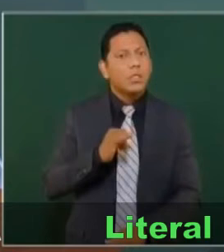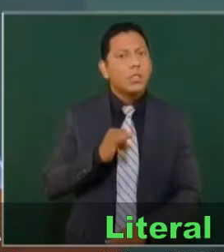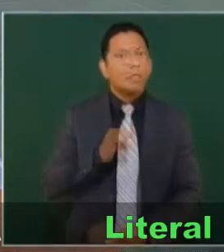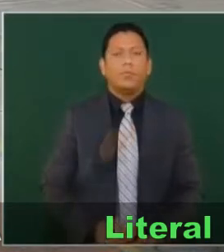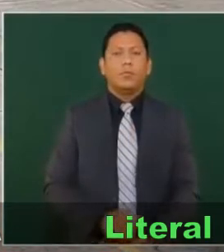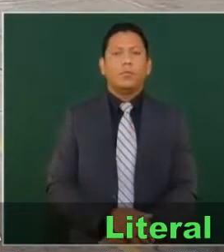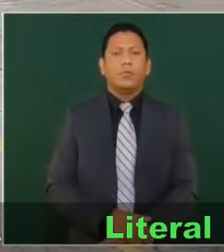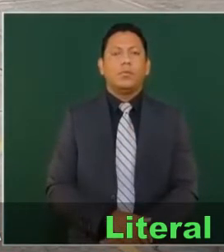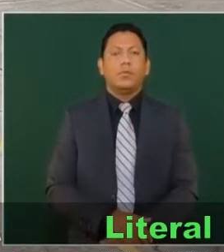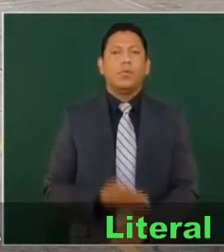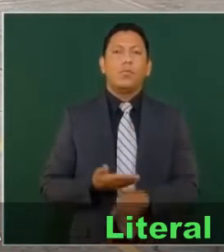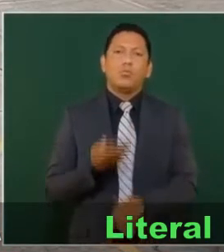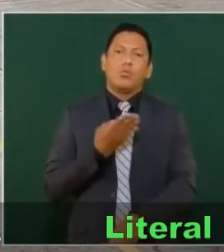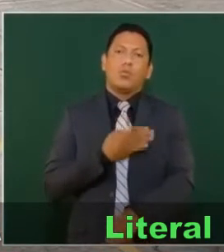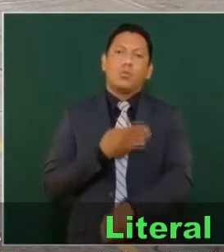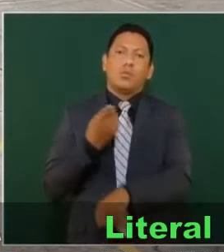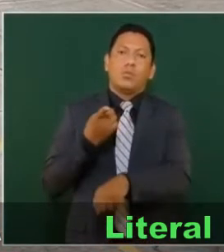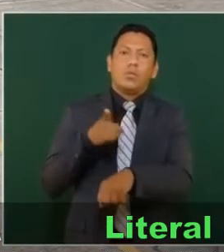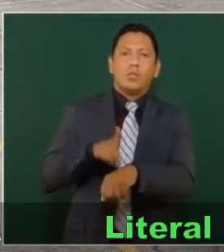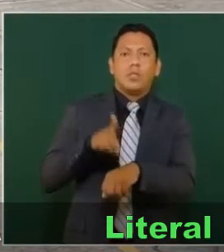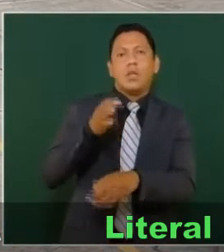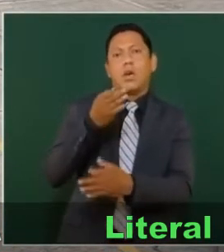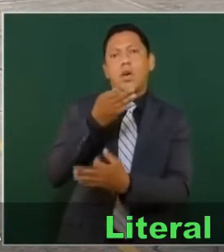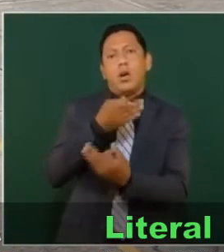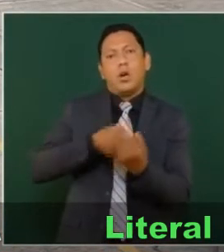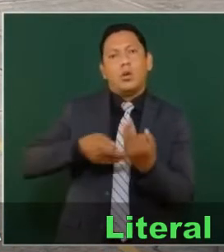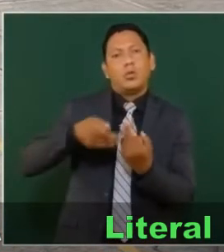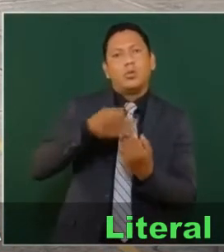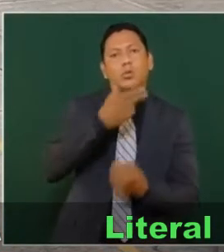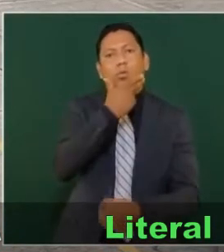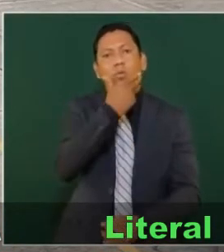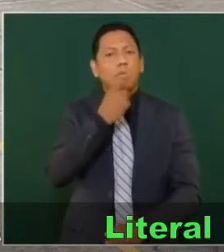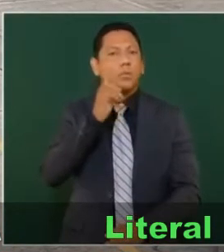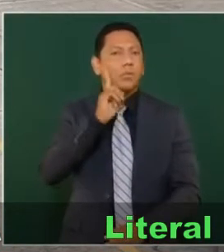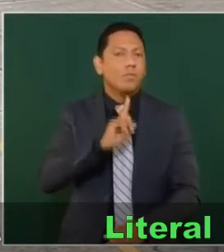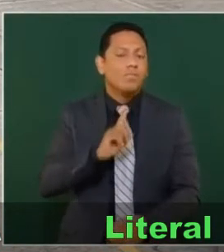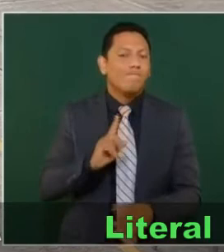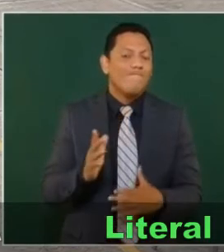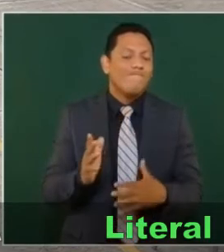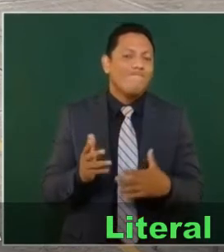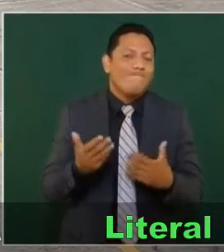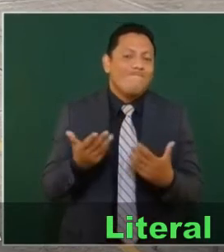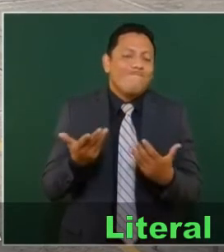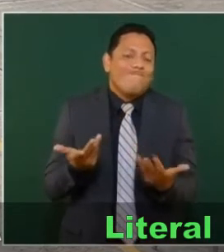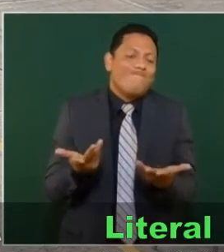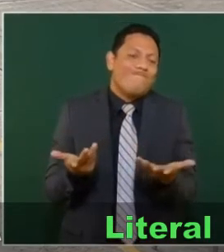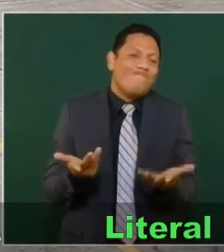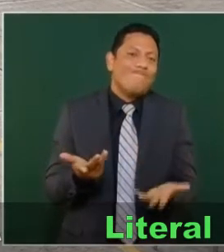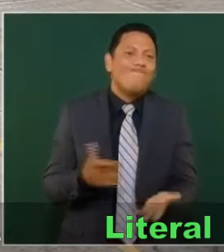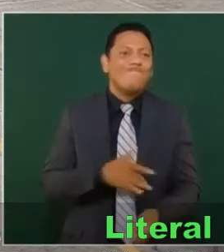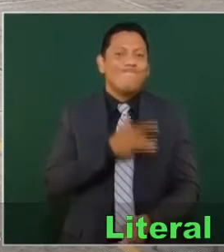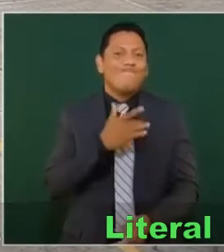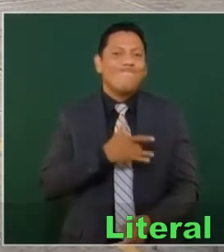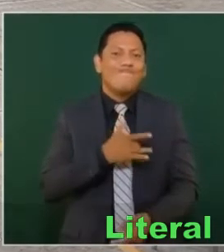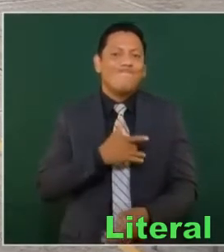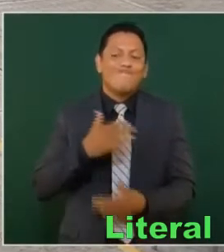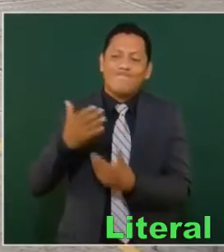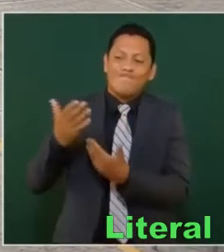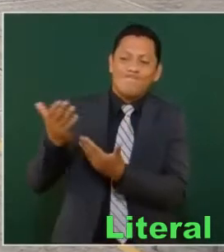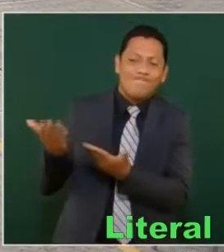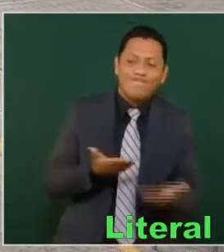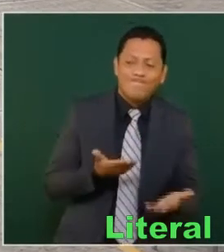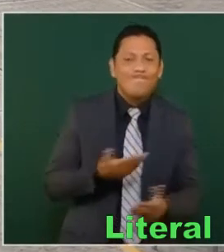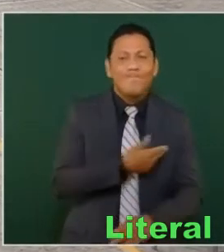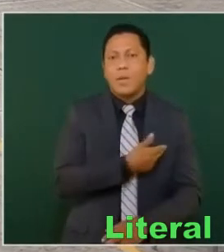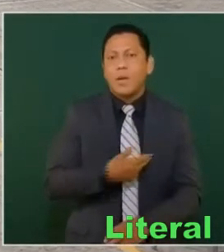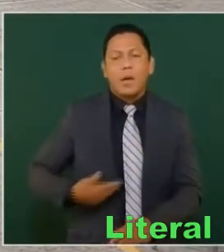Muy buenos días, tengan todas y todos ustedes, pues, lamentar la ausencia del señor presidente en este espacio